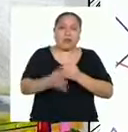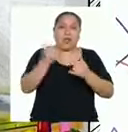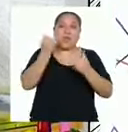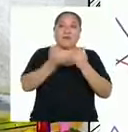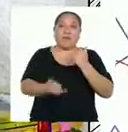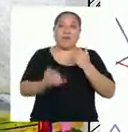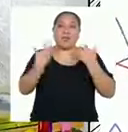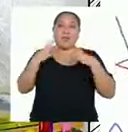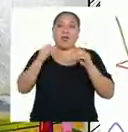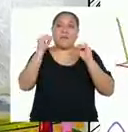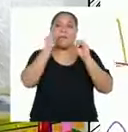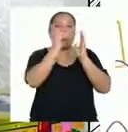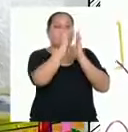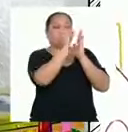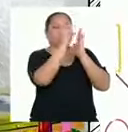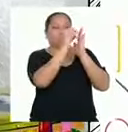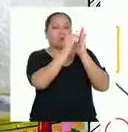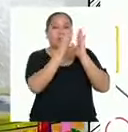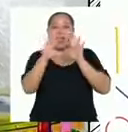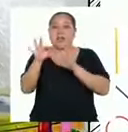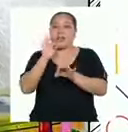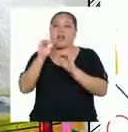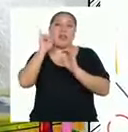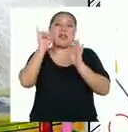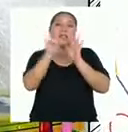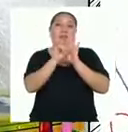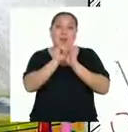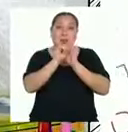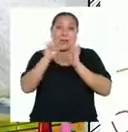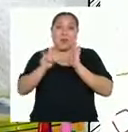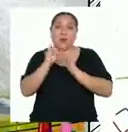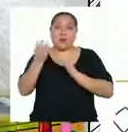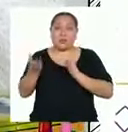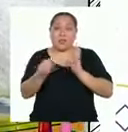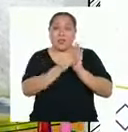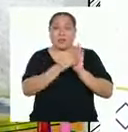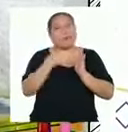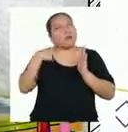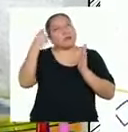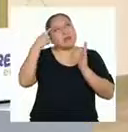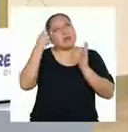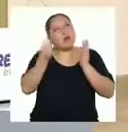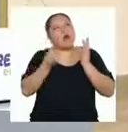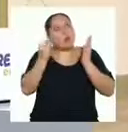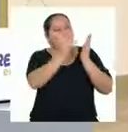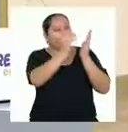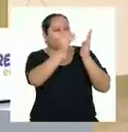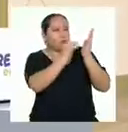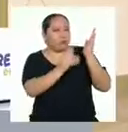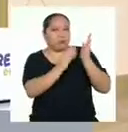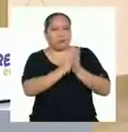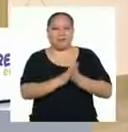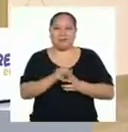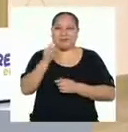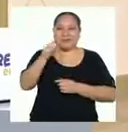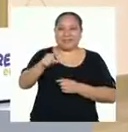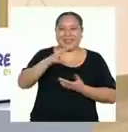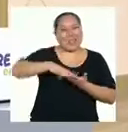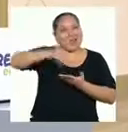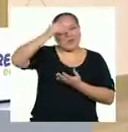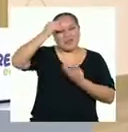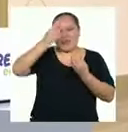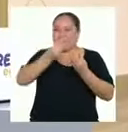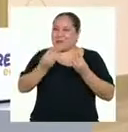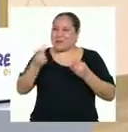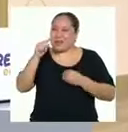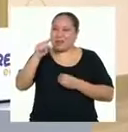propuse el diseño, escogí las imágenes a usar y propuse cómo las iba a distribuir. Se ve que has aprendido mucho